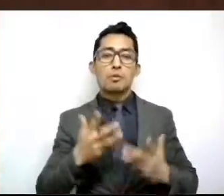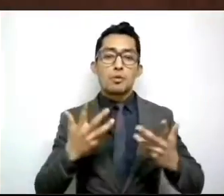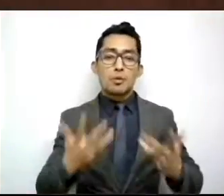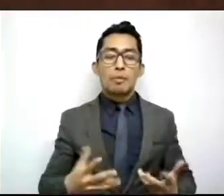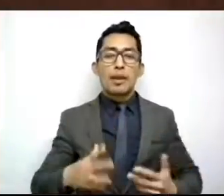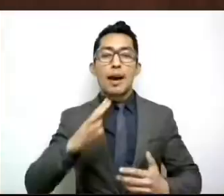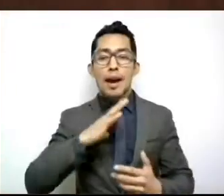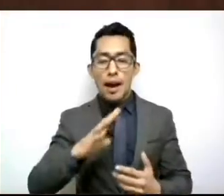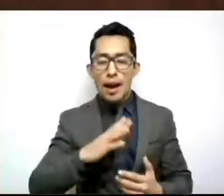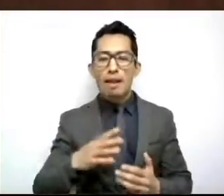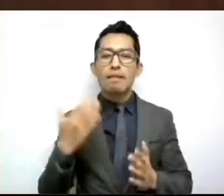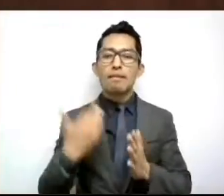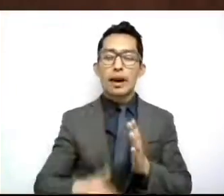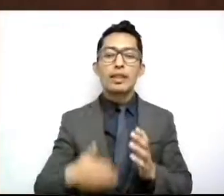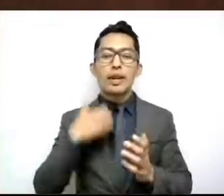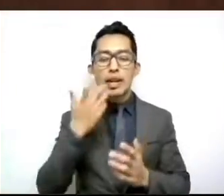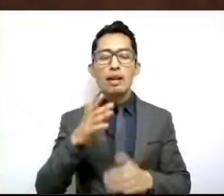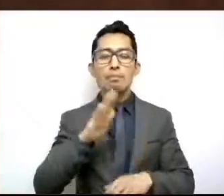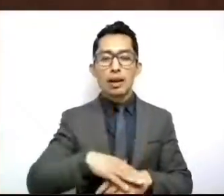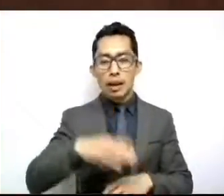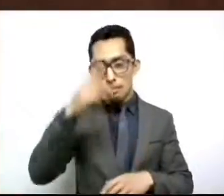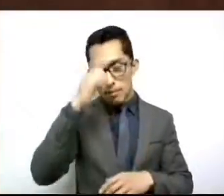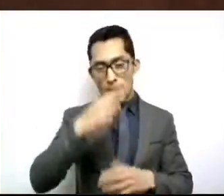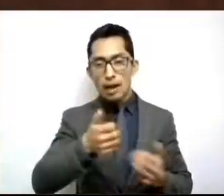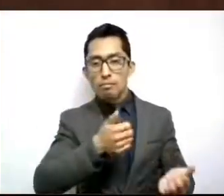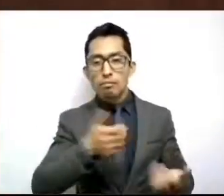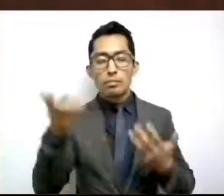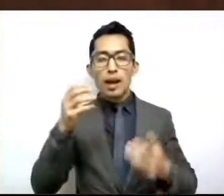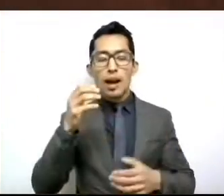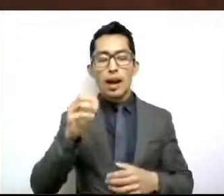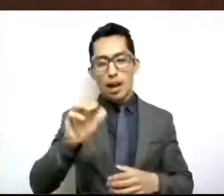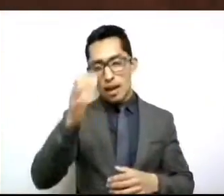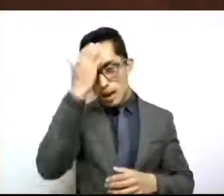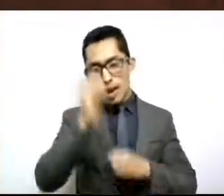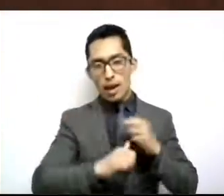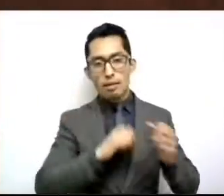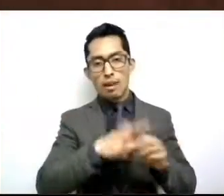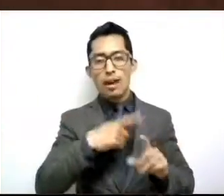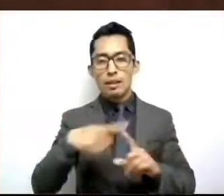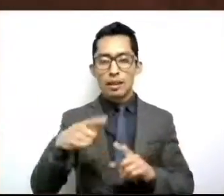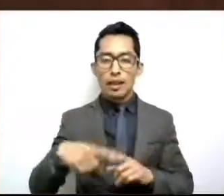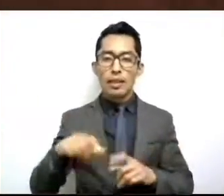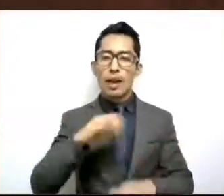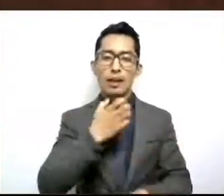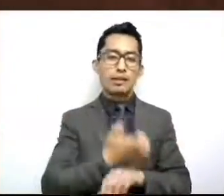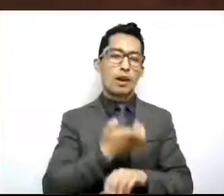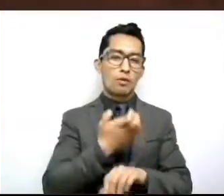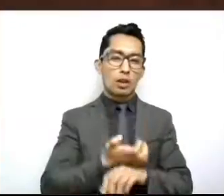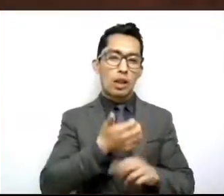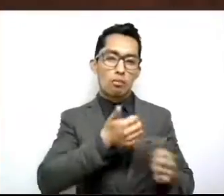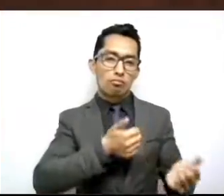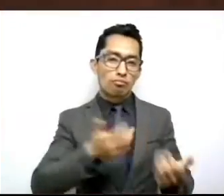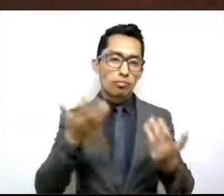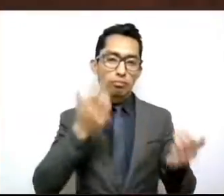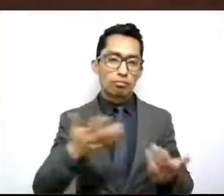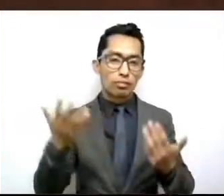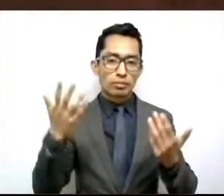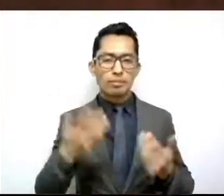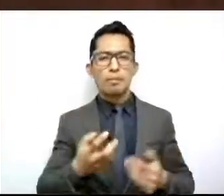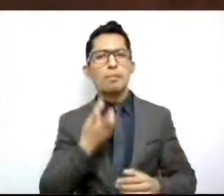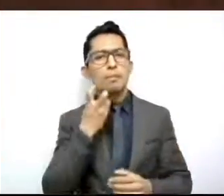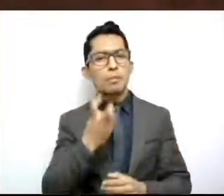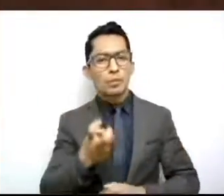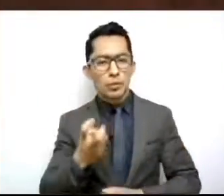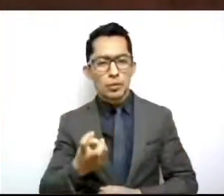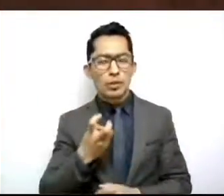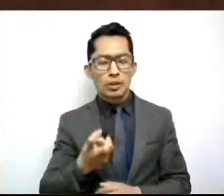demanda por importar becerros en pie a los Estados Unidos de América. Es por ello